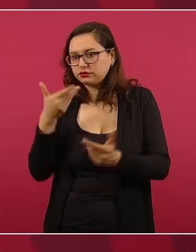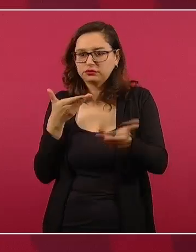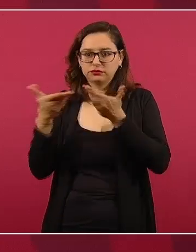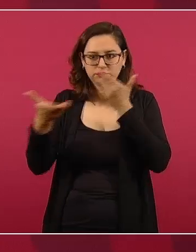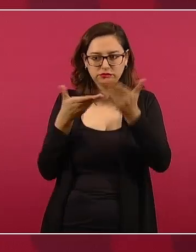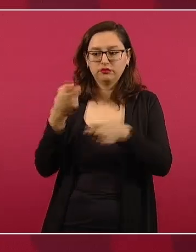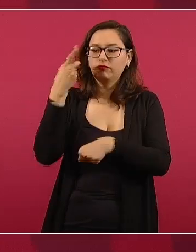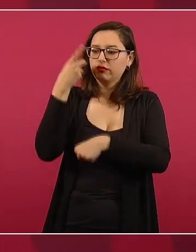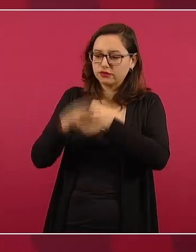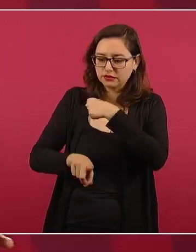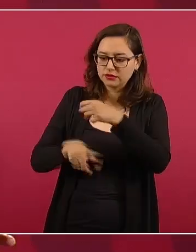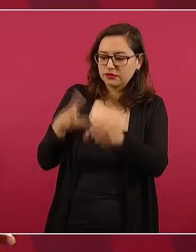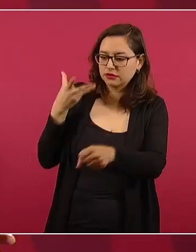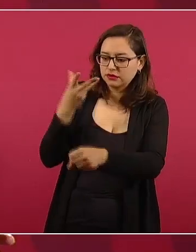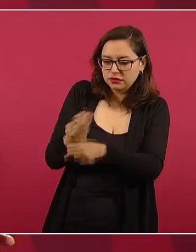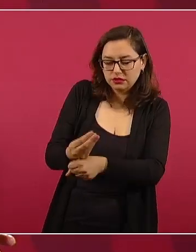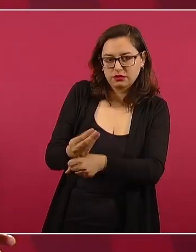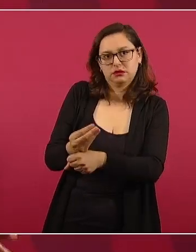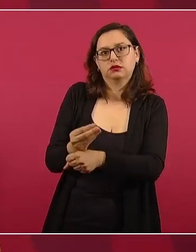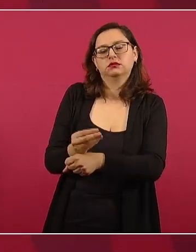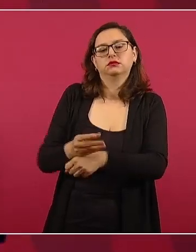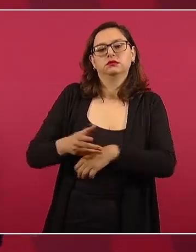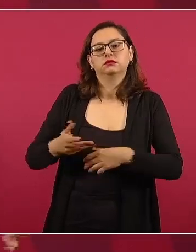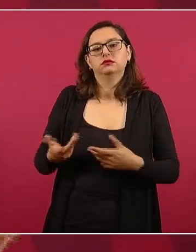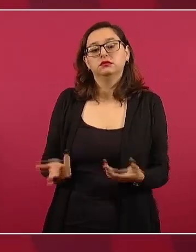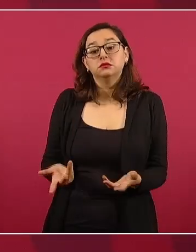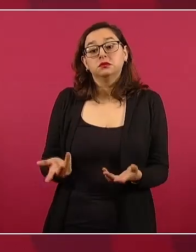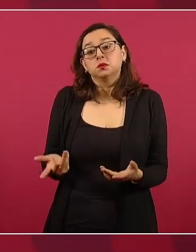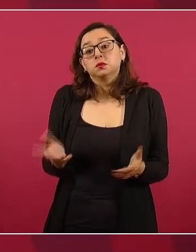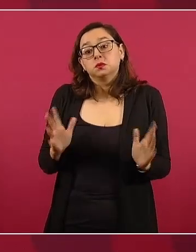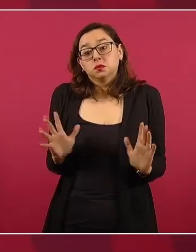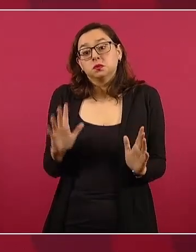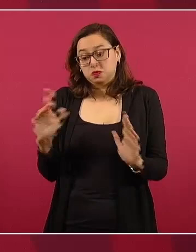Si hay esa opción,